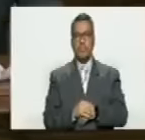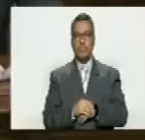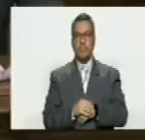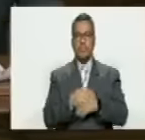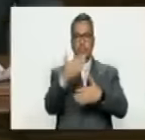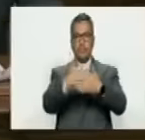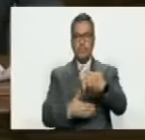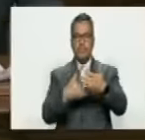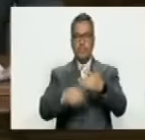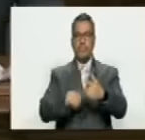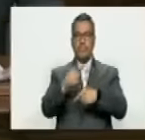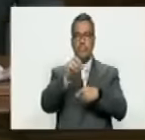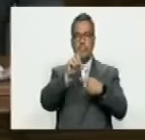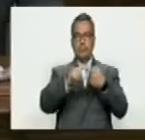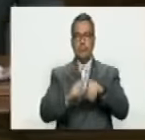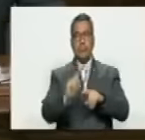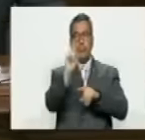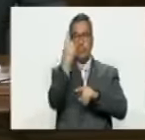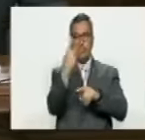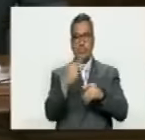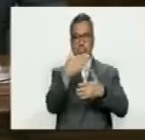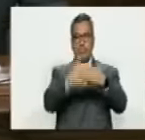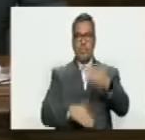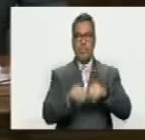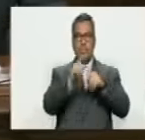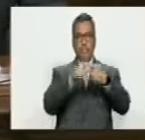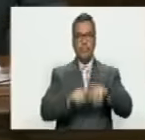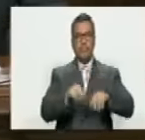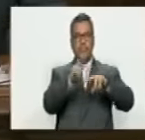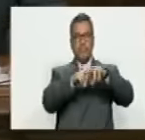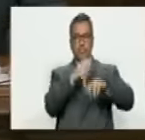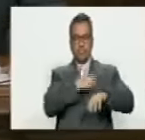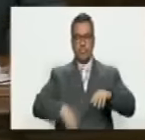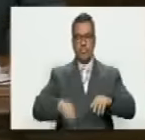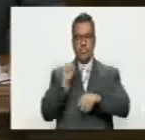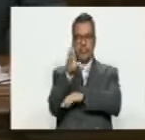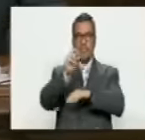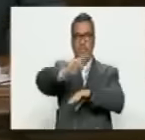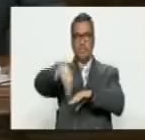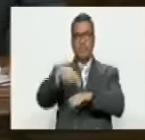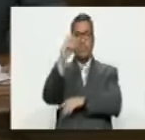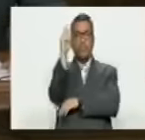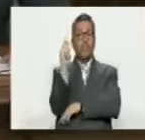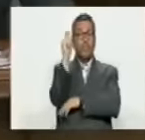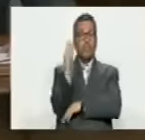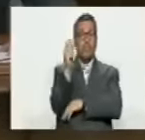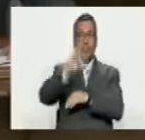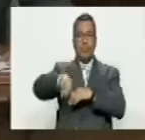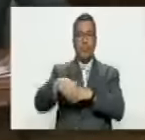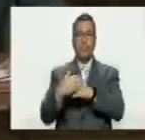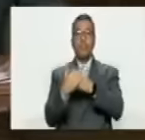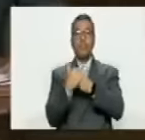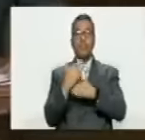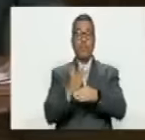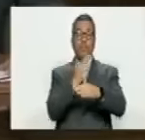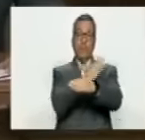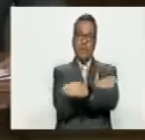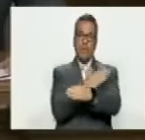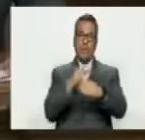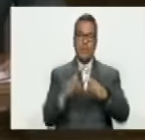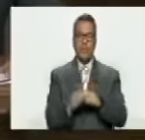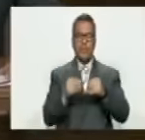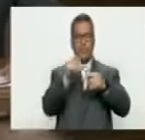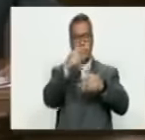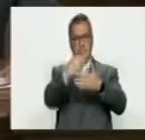Sesión extraordinaria número 1, acta número 36. El presidente de la Asamblea Nacional, diputado Jorge Rodríguez Gómez, previo anuncio de secretaría del